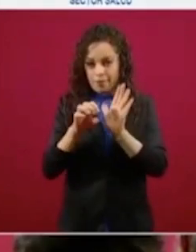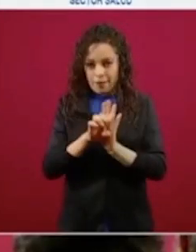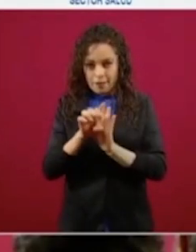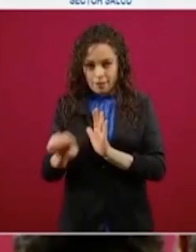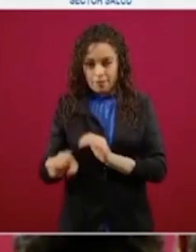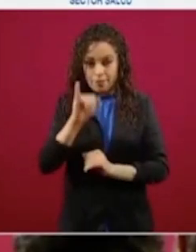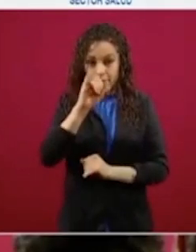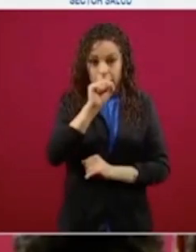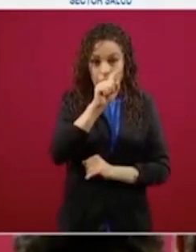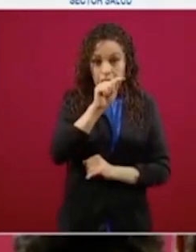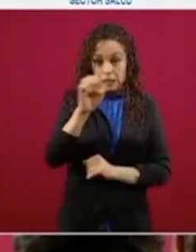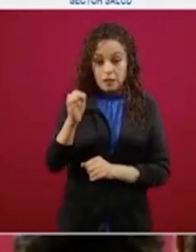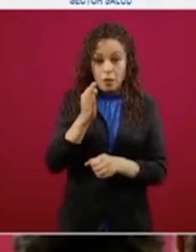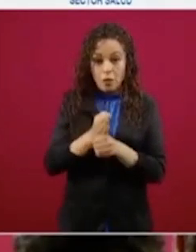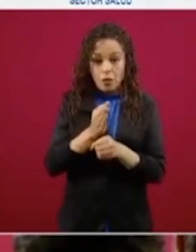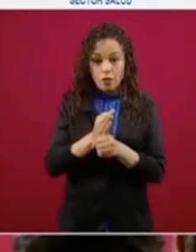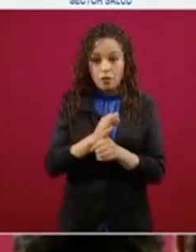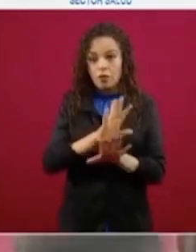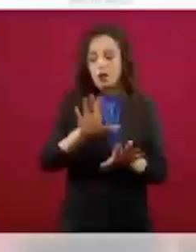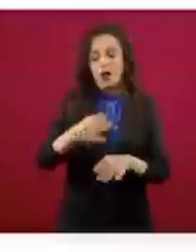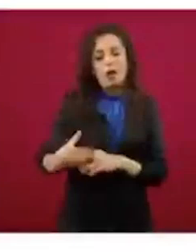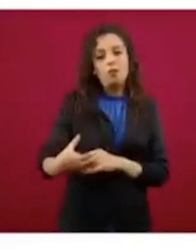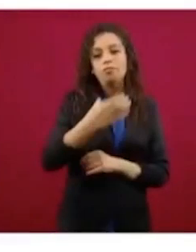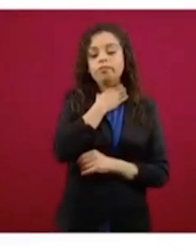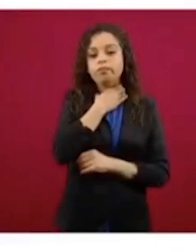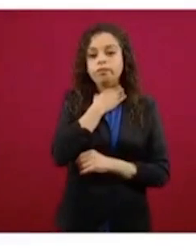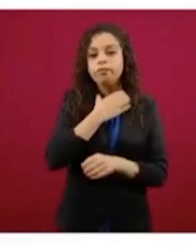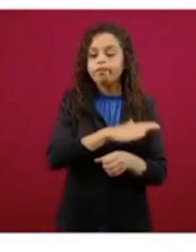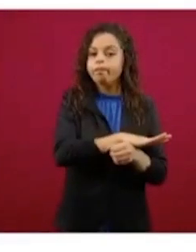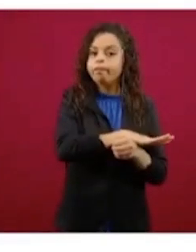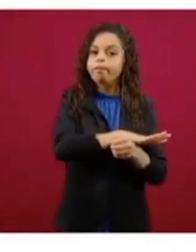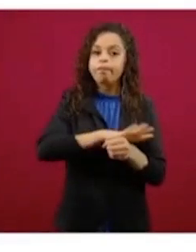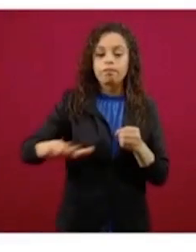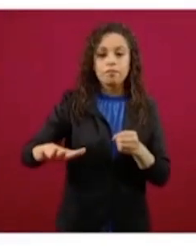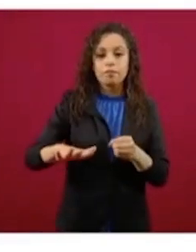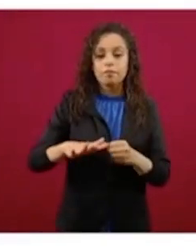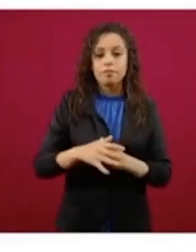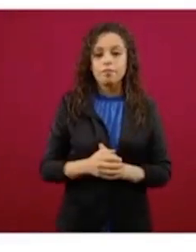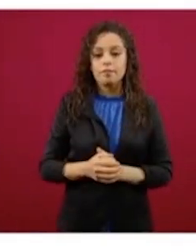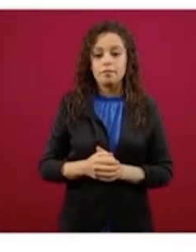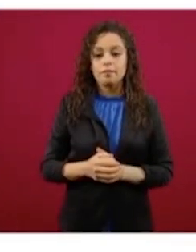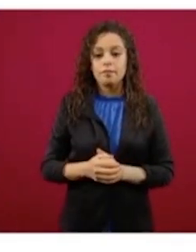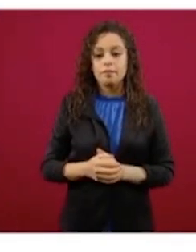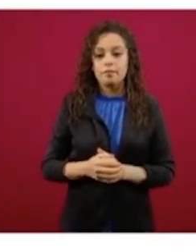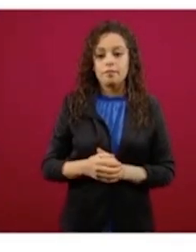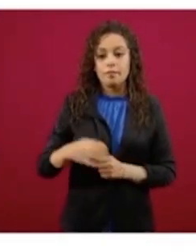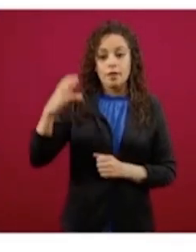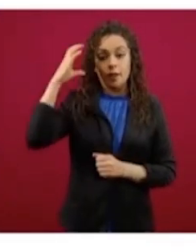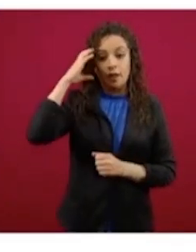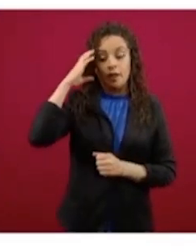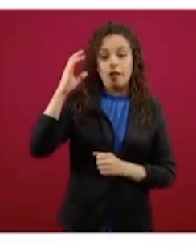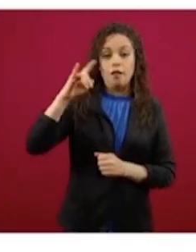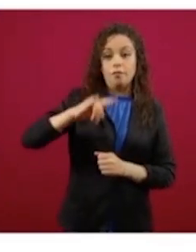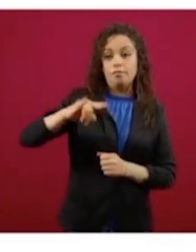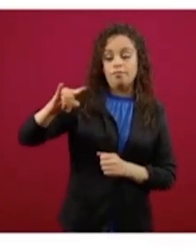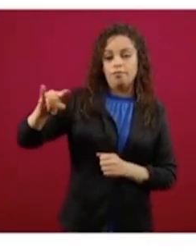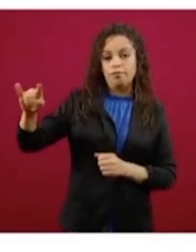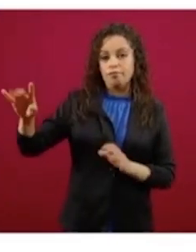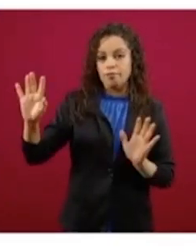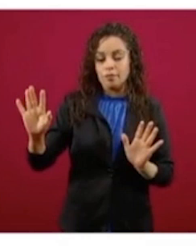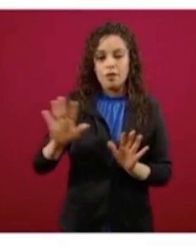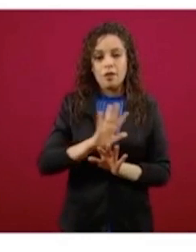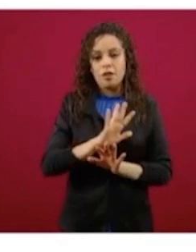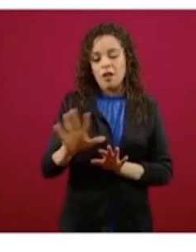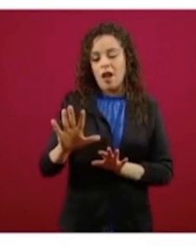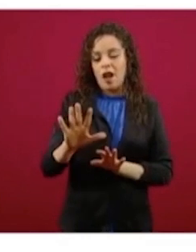el Issste está en este momento saturado, en este momento para las camas generales está teniendo ya